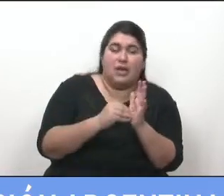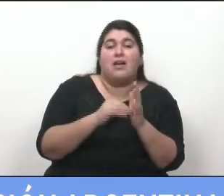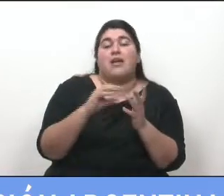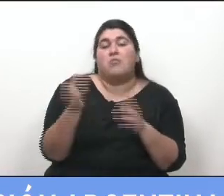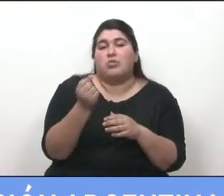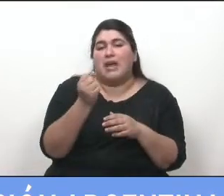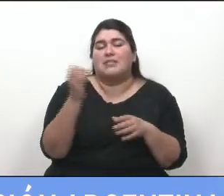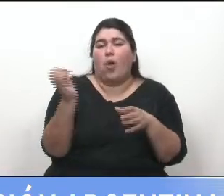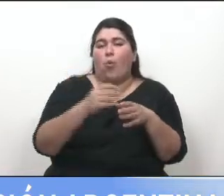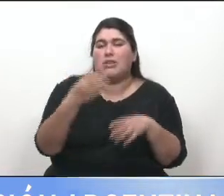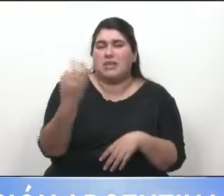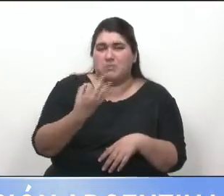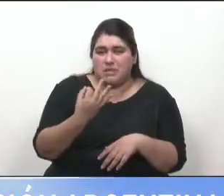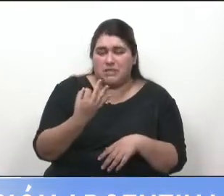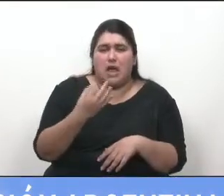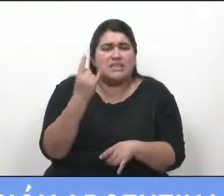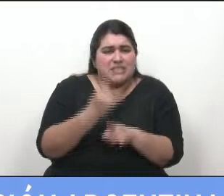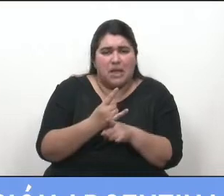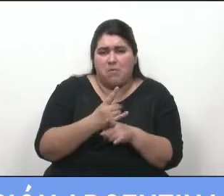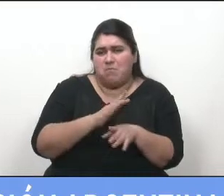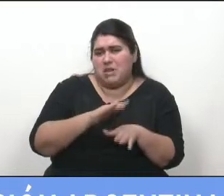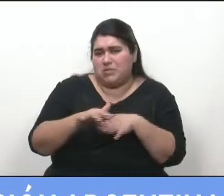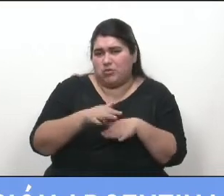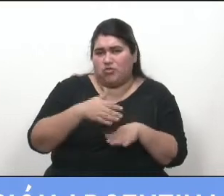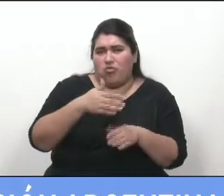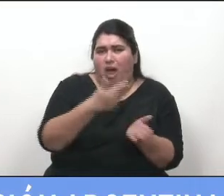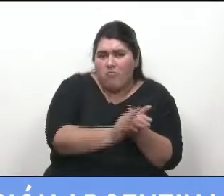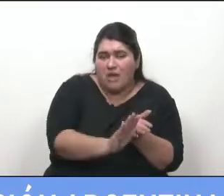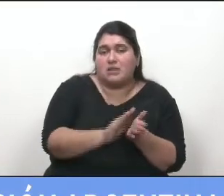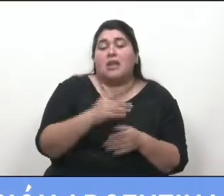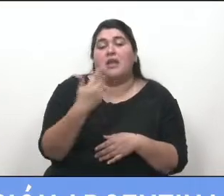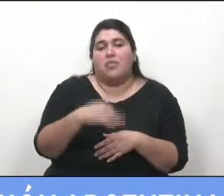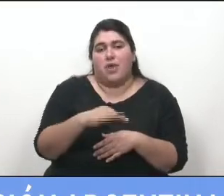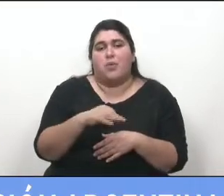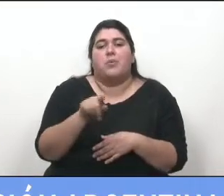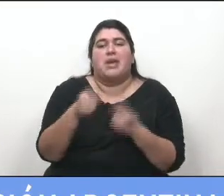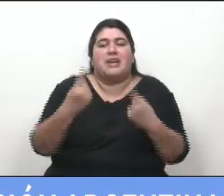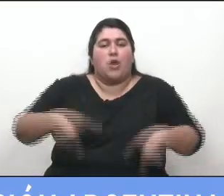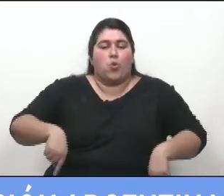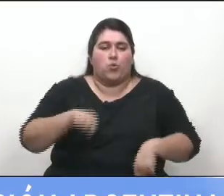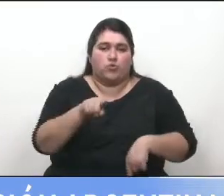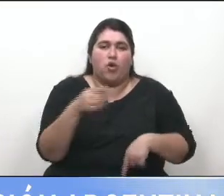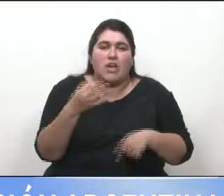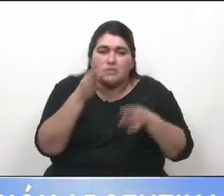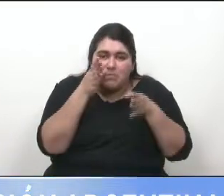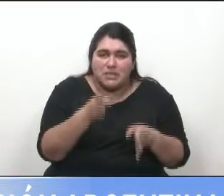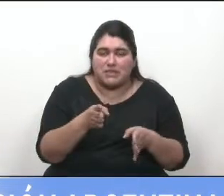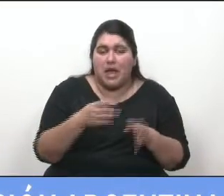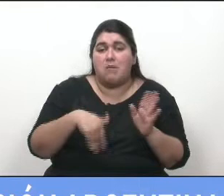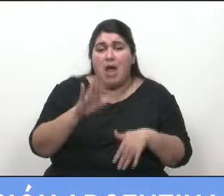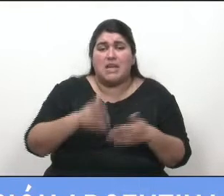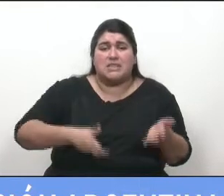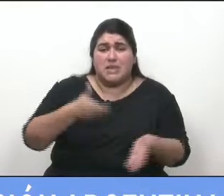cual ocurre siempre en estos casos. Dichos recursos deben ser afectados exclusivamente a inversiones